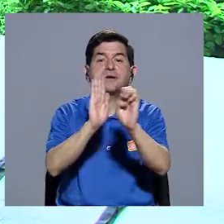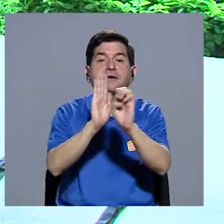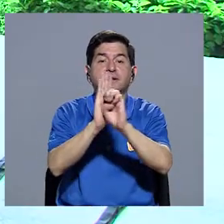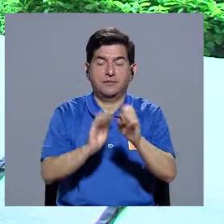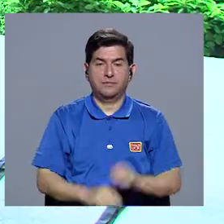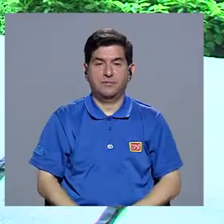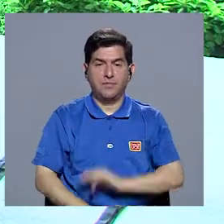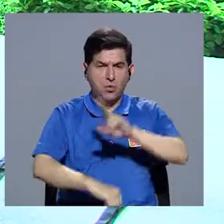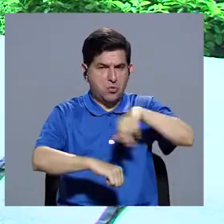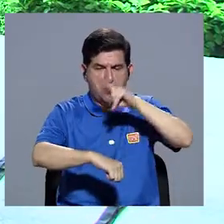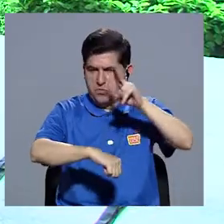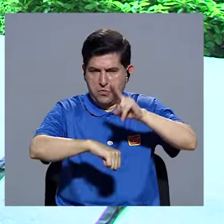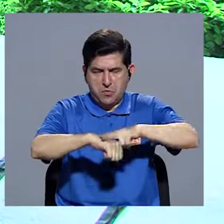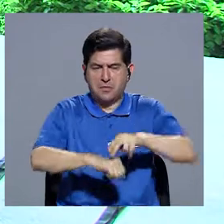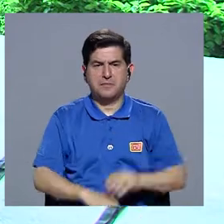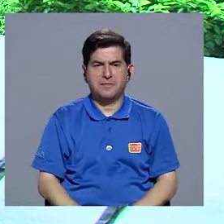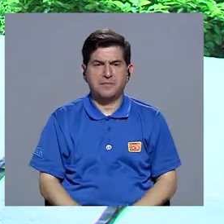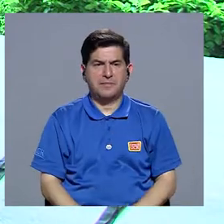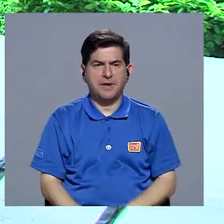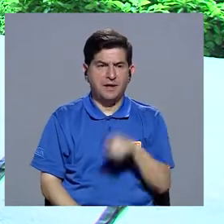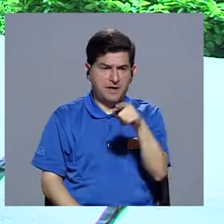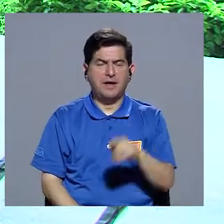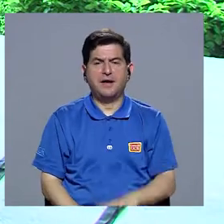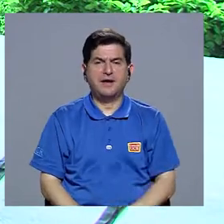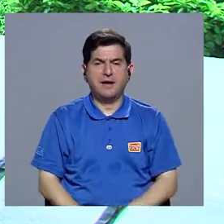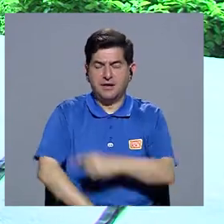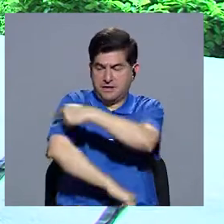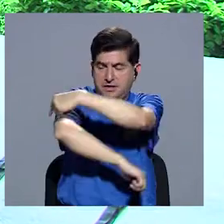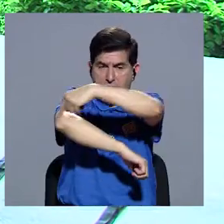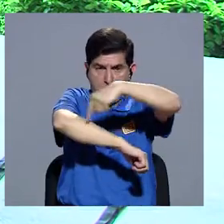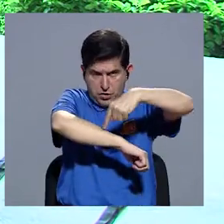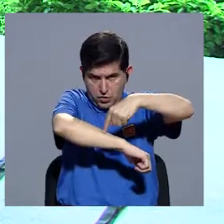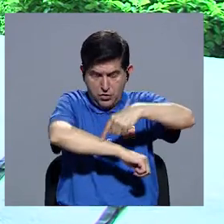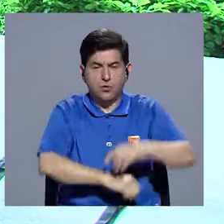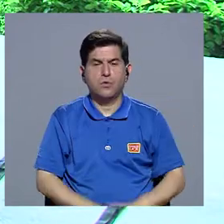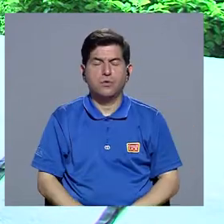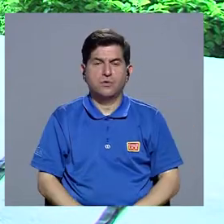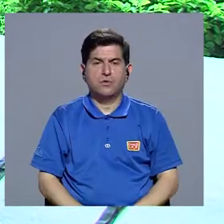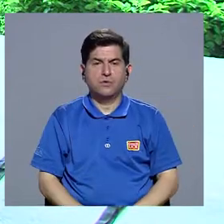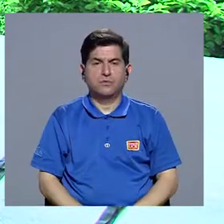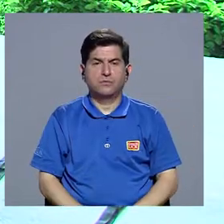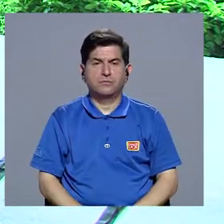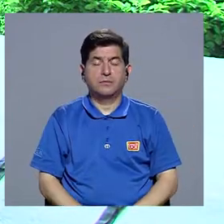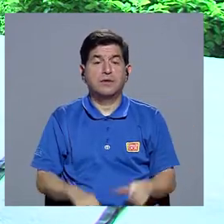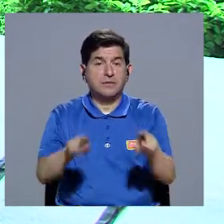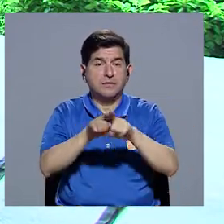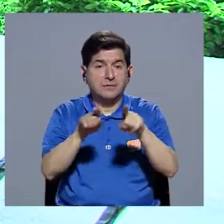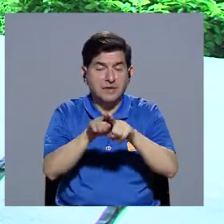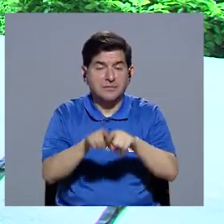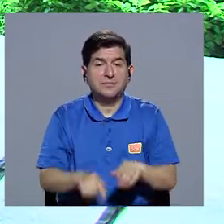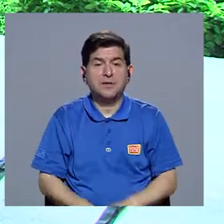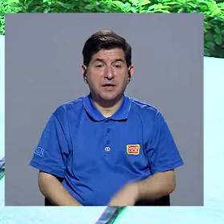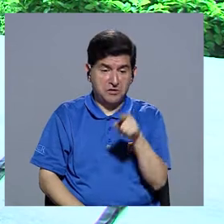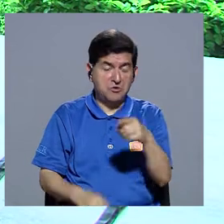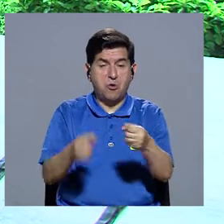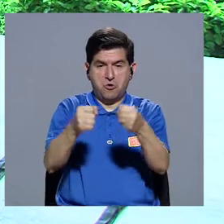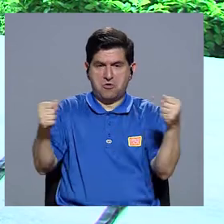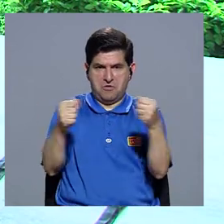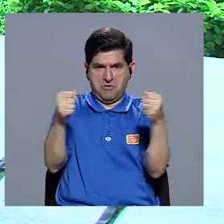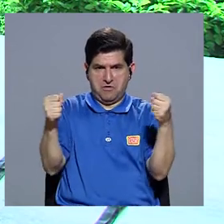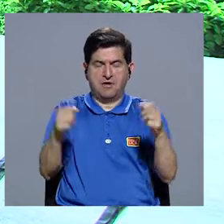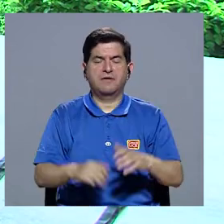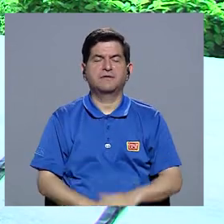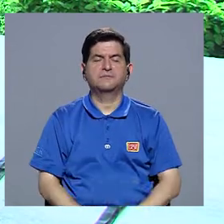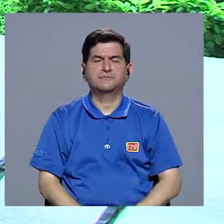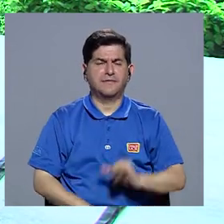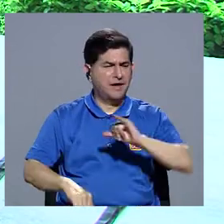¿verdad?, típico de un gimnasio, podemos llamarlo que es flexión de codo en alguna polea, por ejemplo, podemos realizarlo con una liguita, bueno, entonces podemos